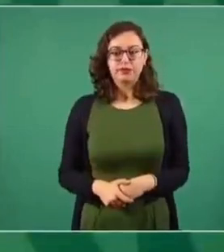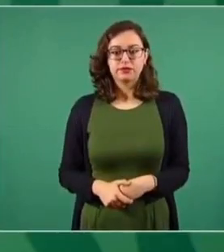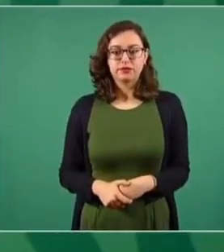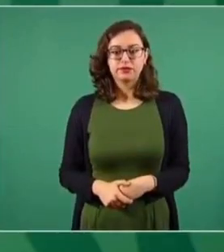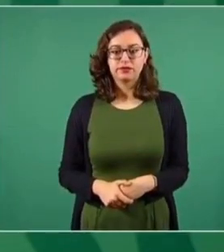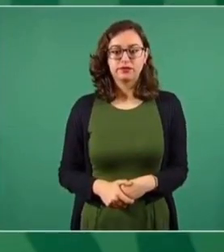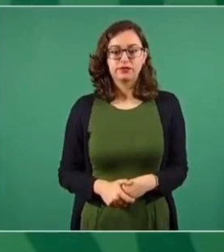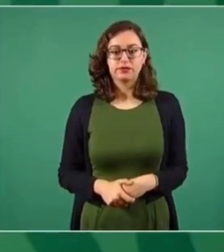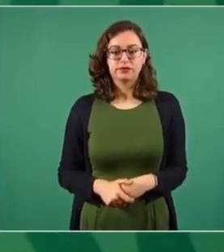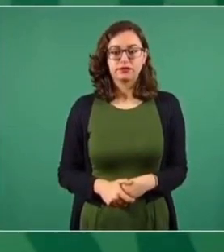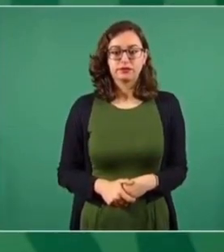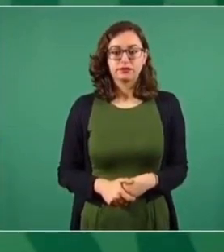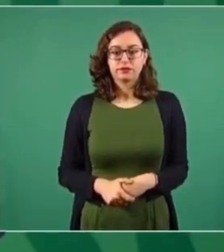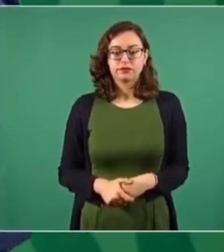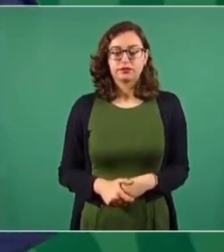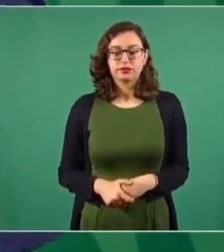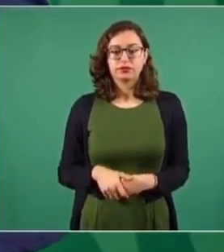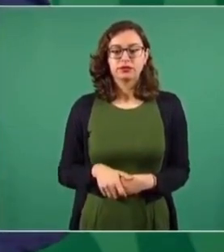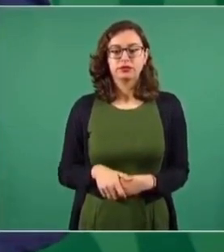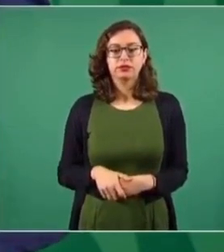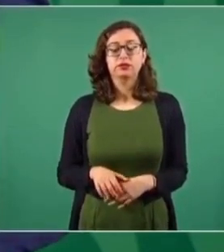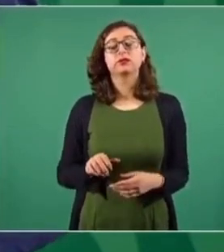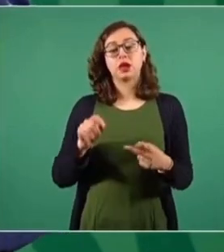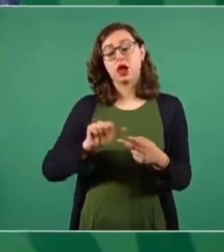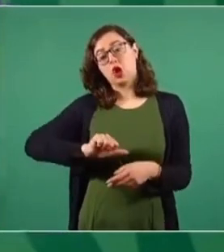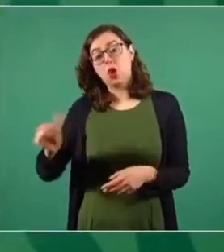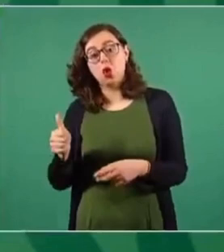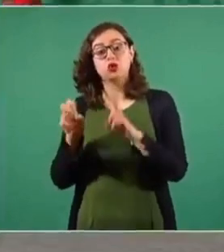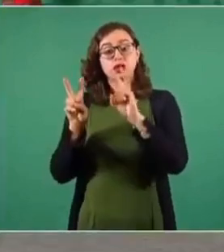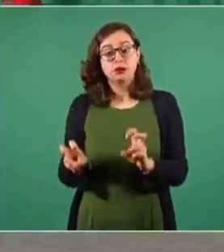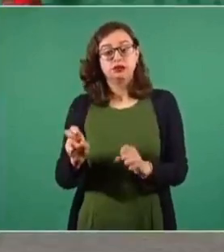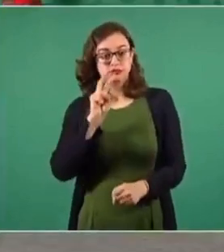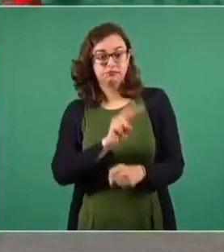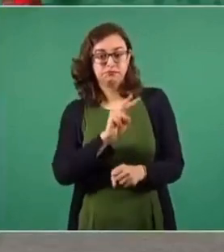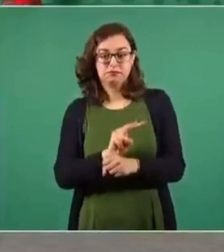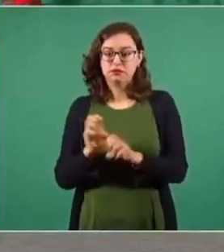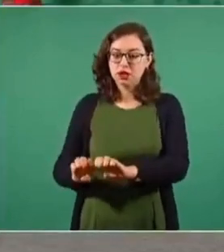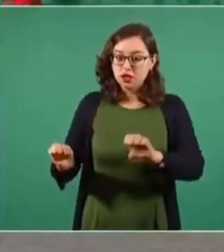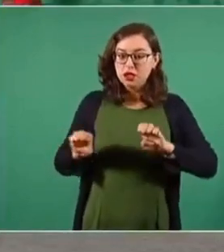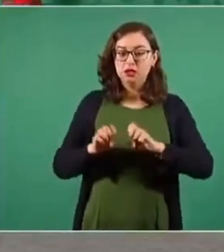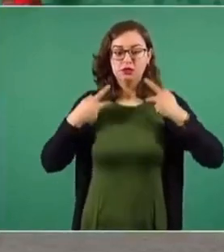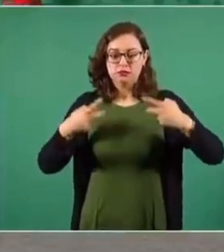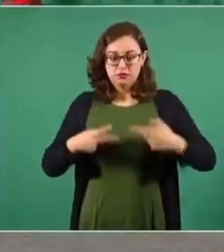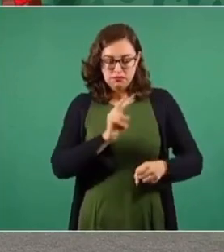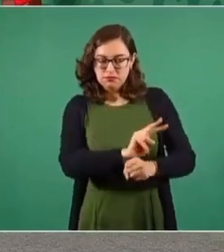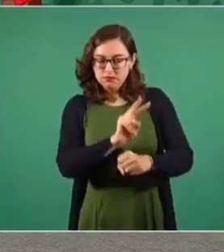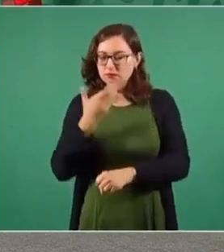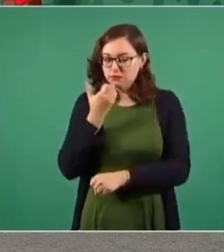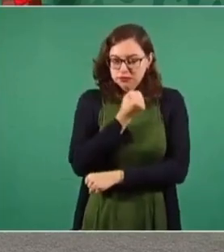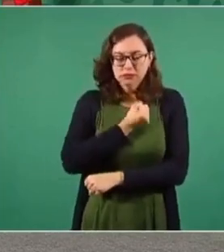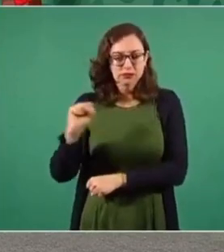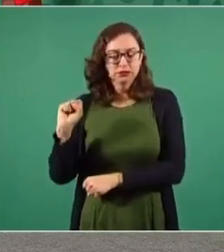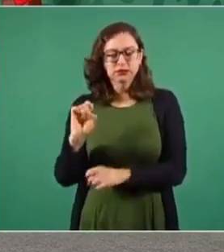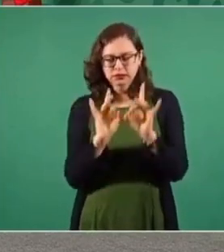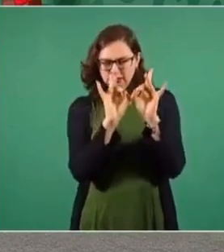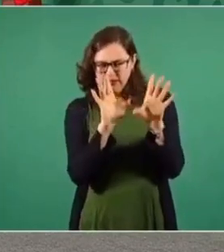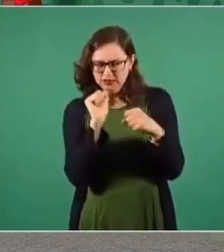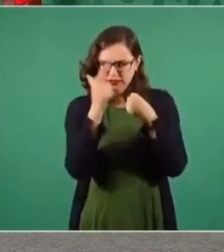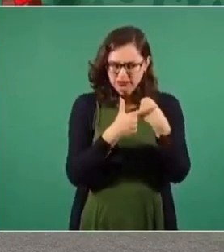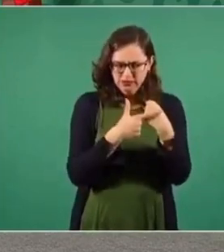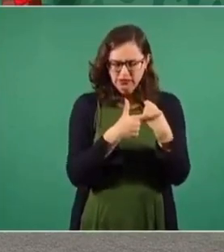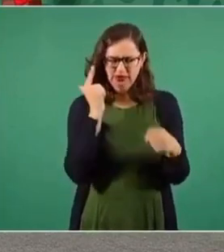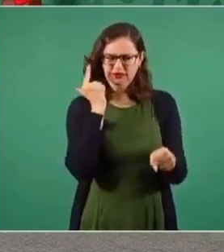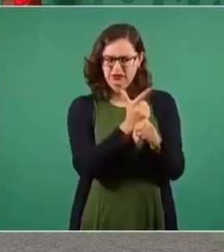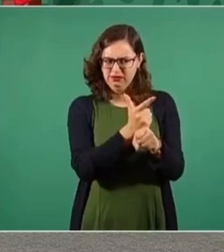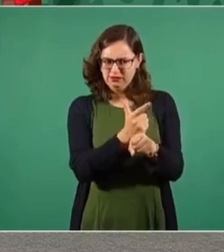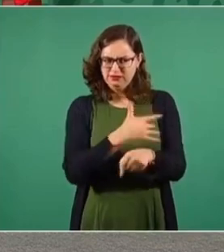Y la otra área va a ser de fiscalización, es un equipo de auditorios para que en el caso de que haya